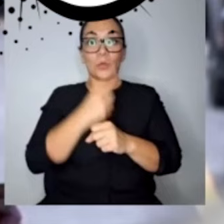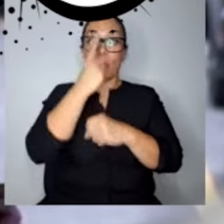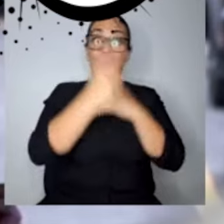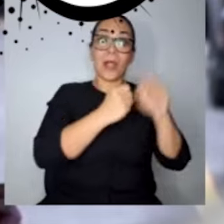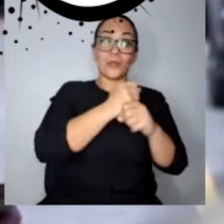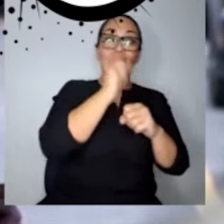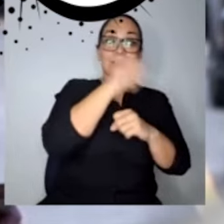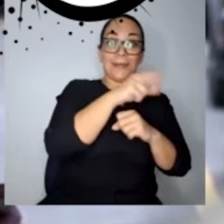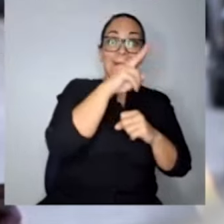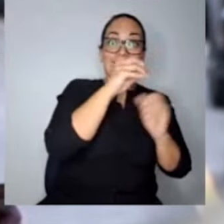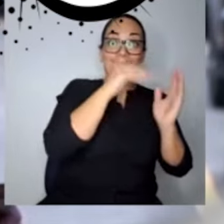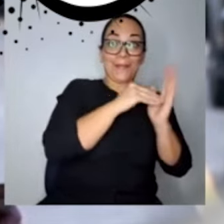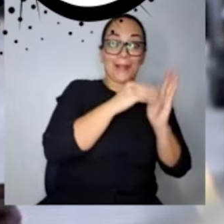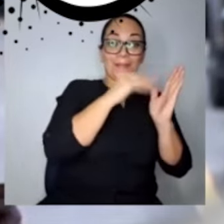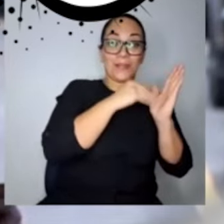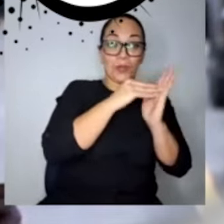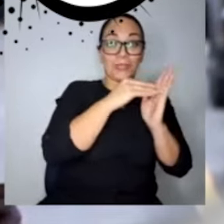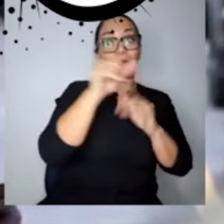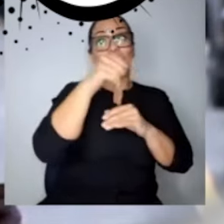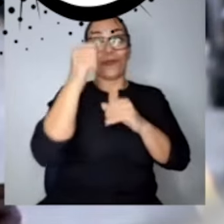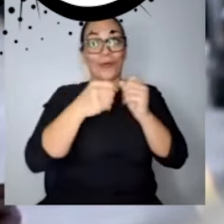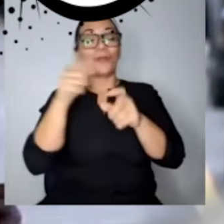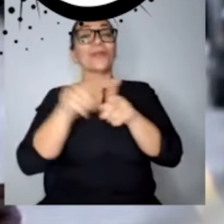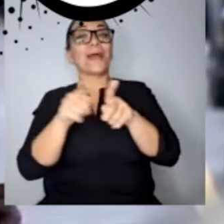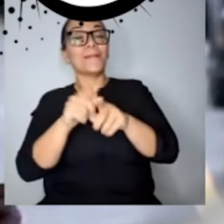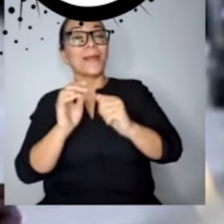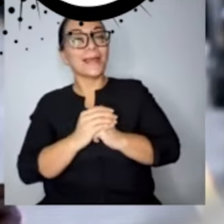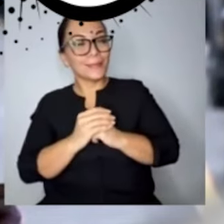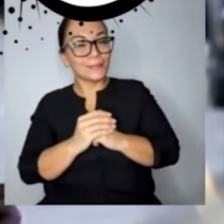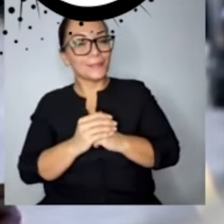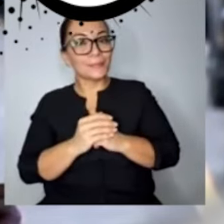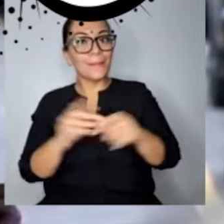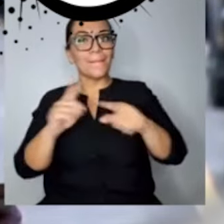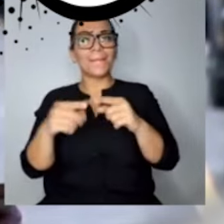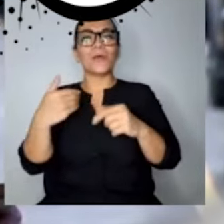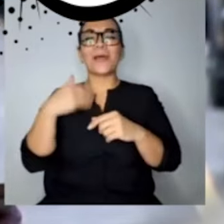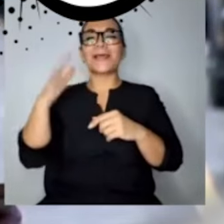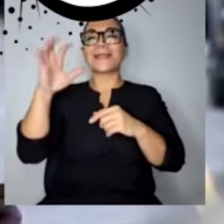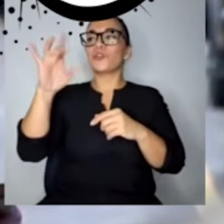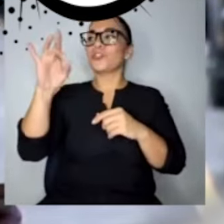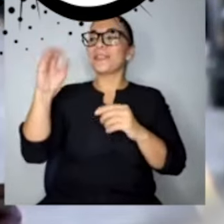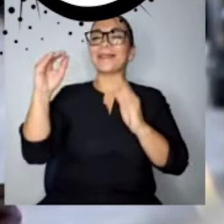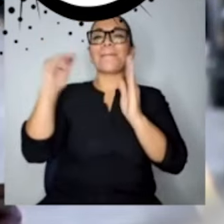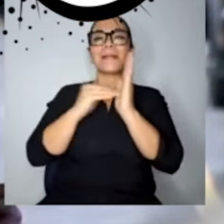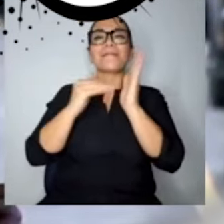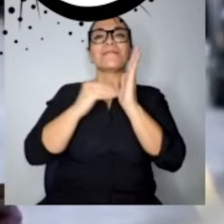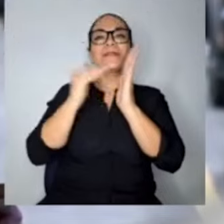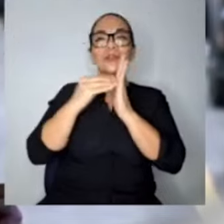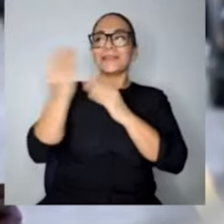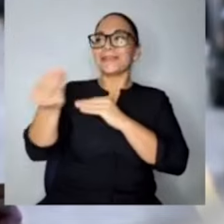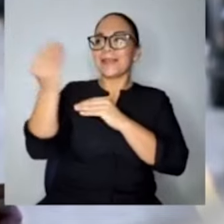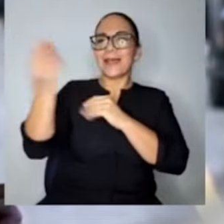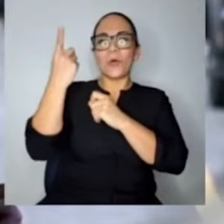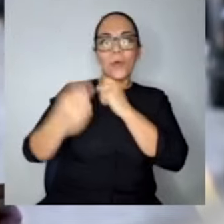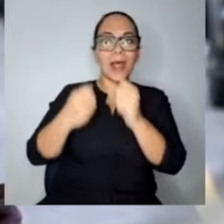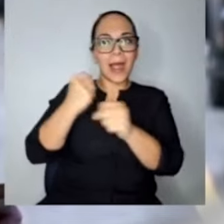Encima de los casi, ¿qué será? 580 mil millones de colones que ya le damos al año.